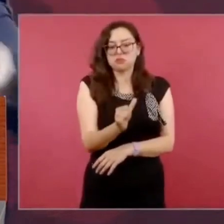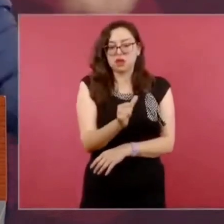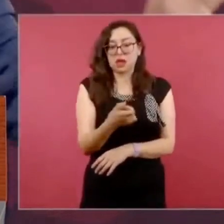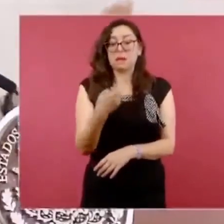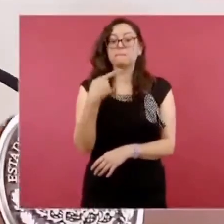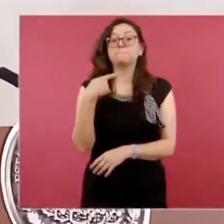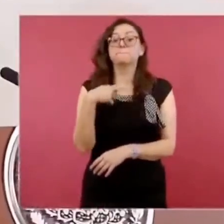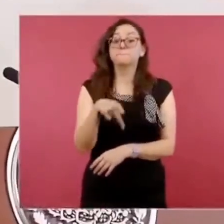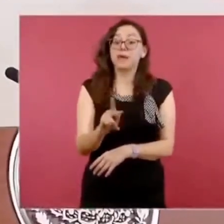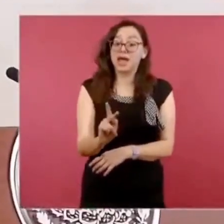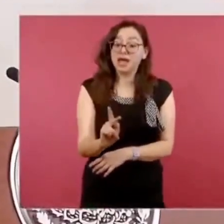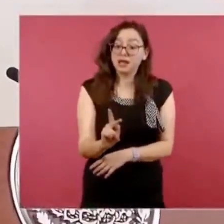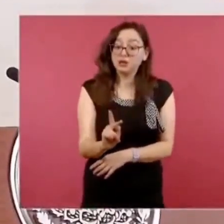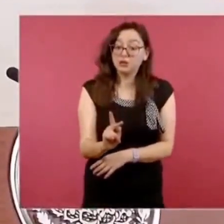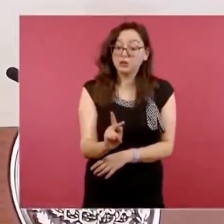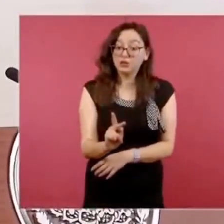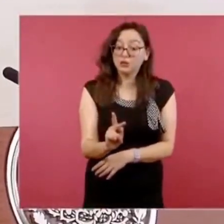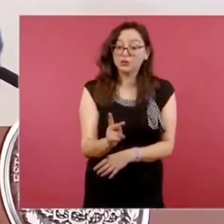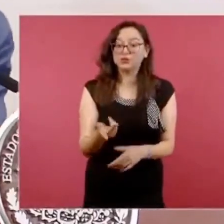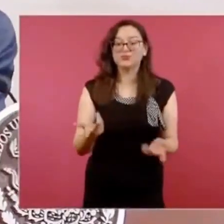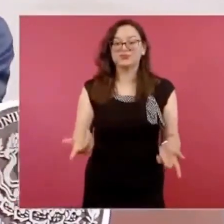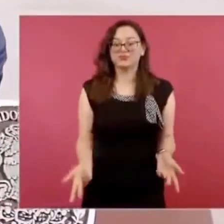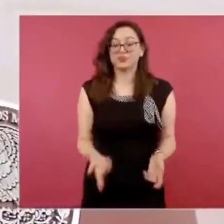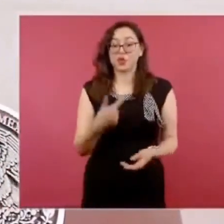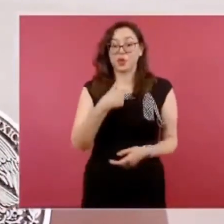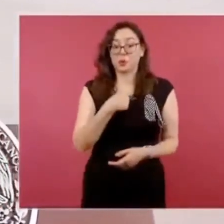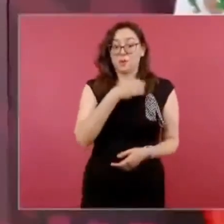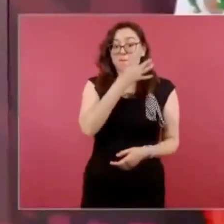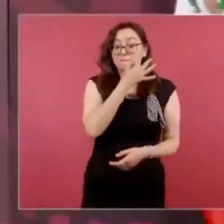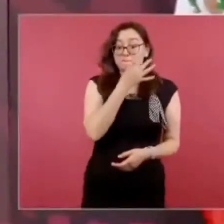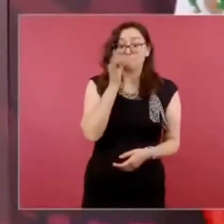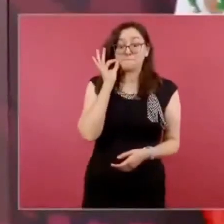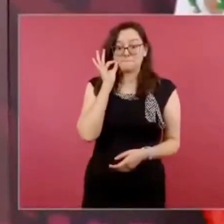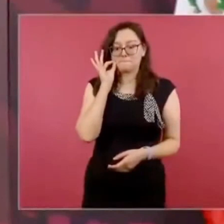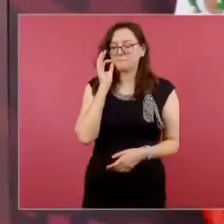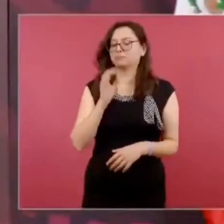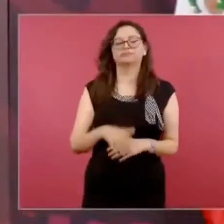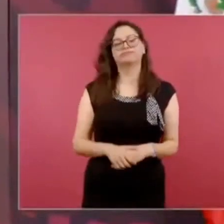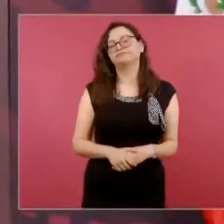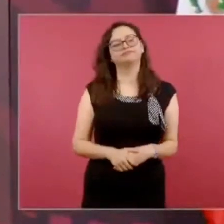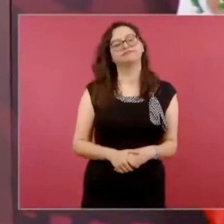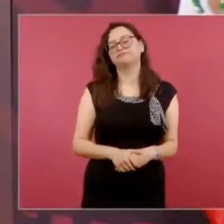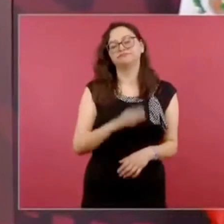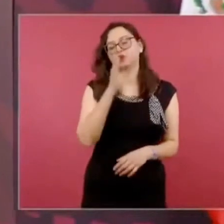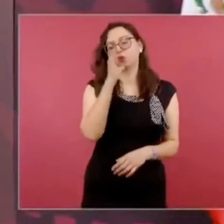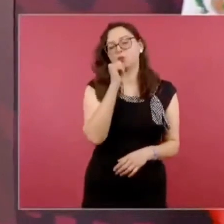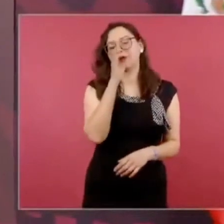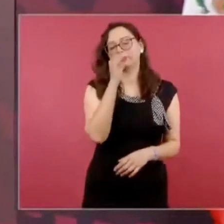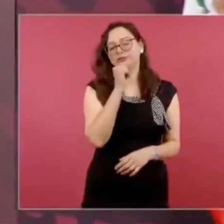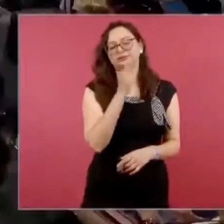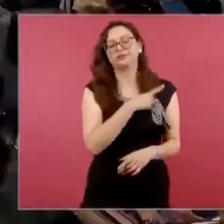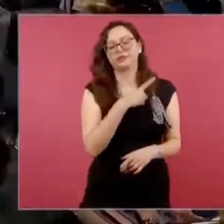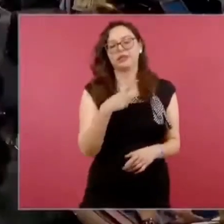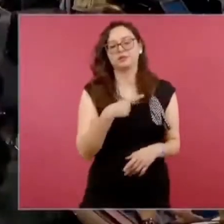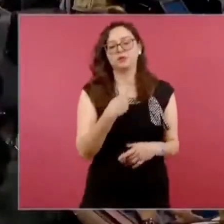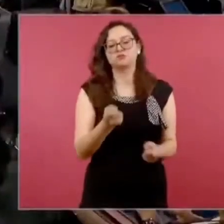comprenderás, yo no me puedo quedar callado